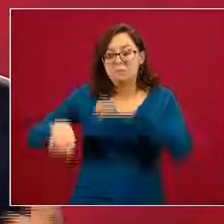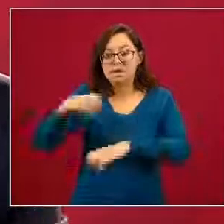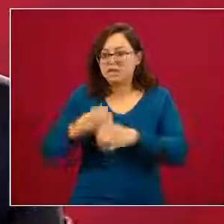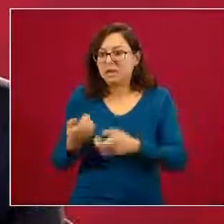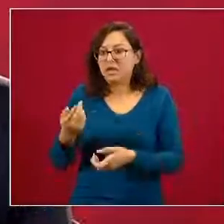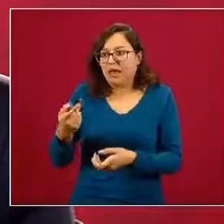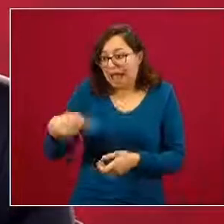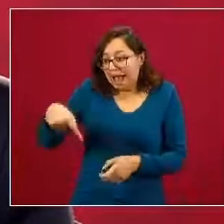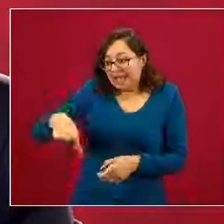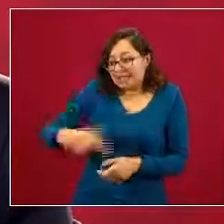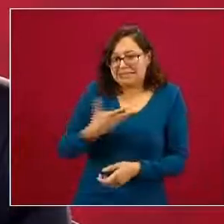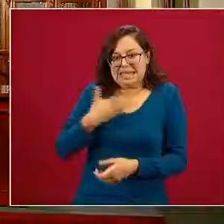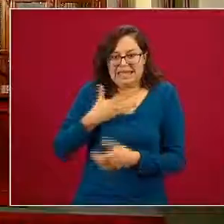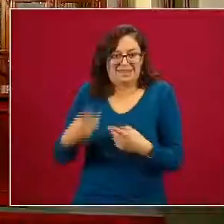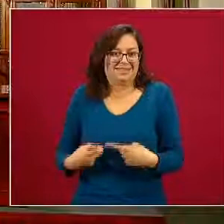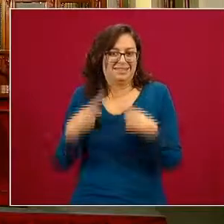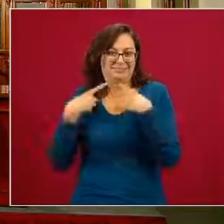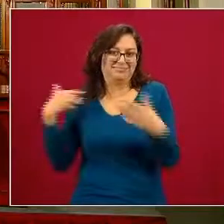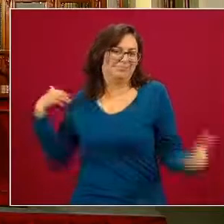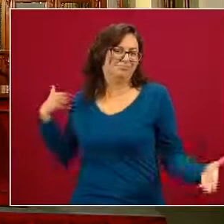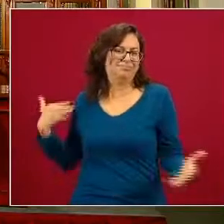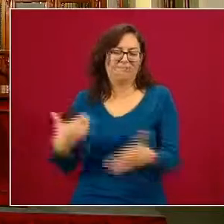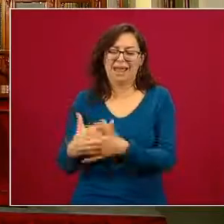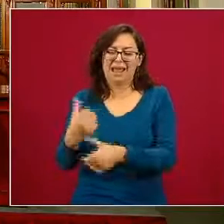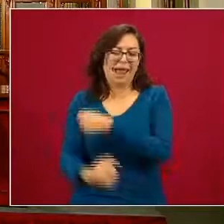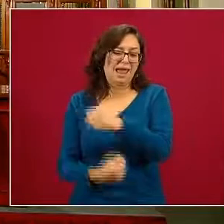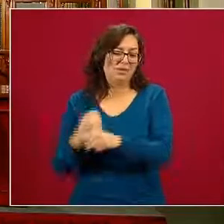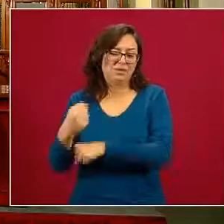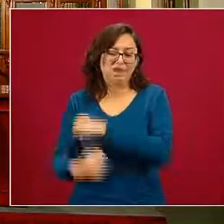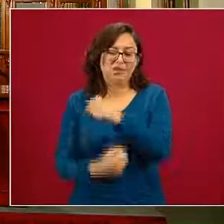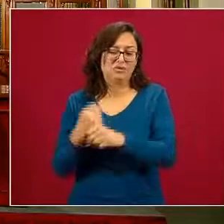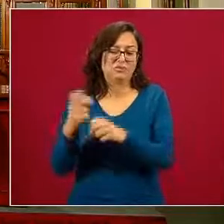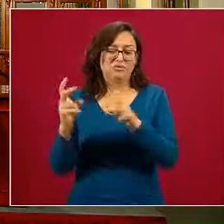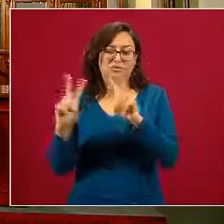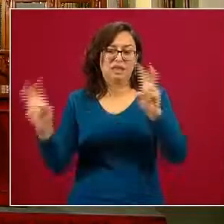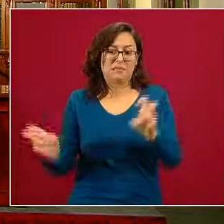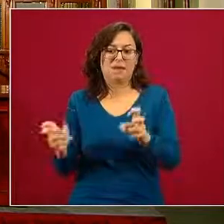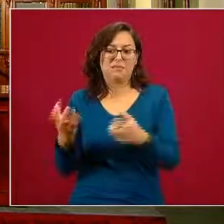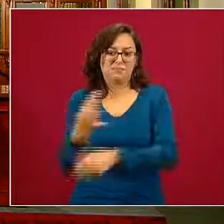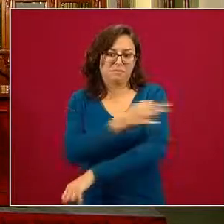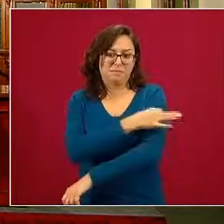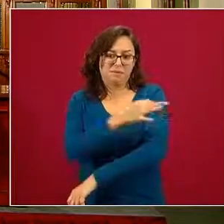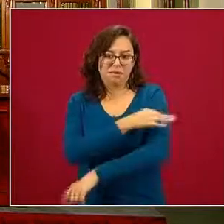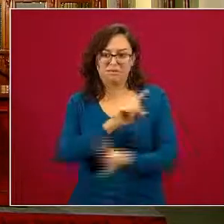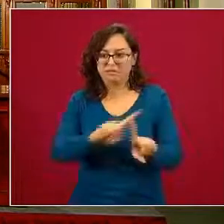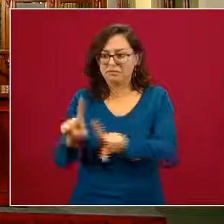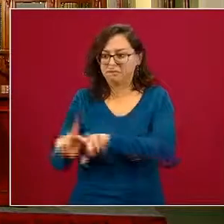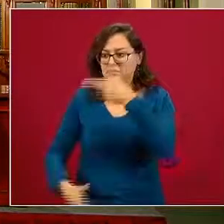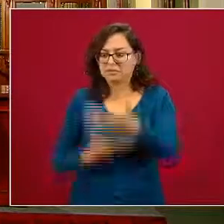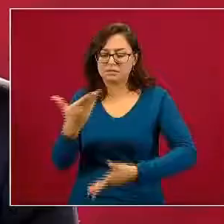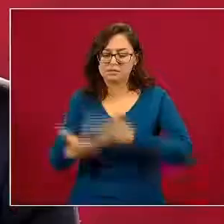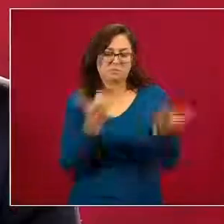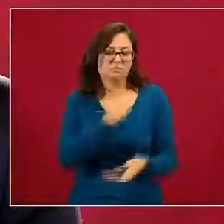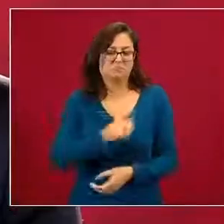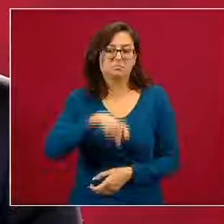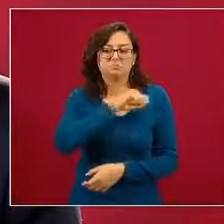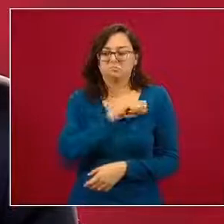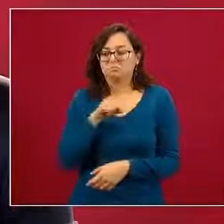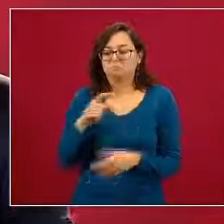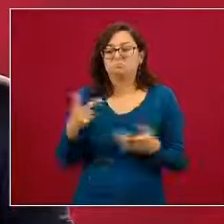una historia larga de trabajo en el sector salud en la proveeduría de ciertos servicios especializados